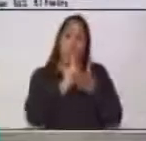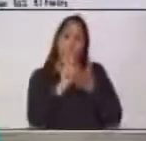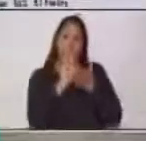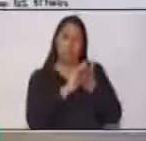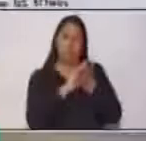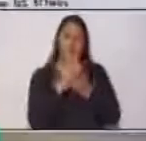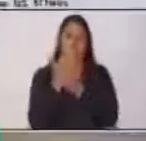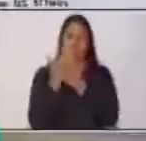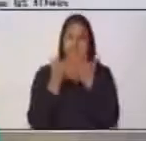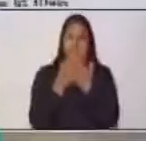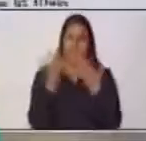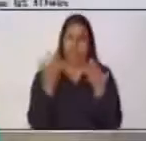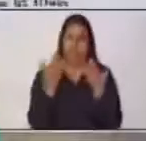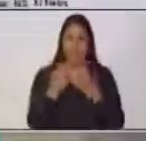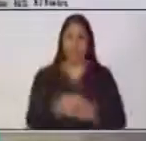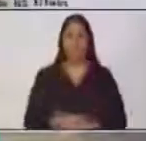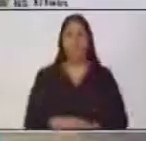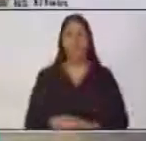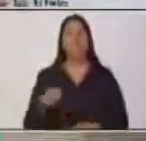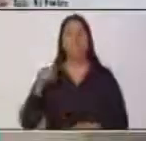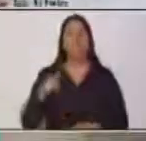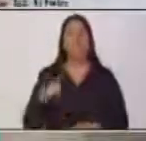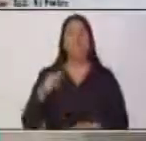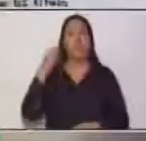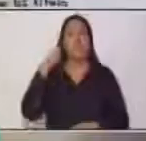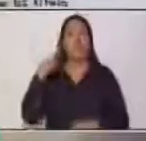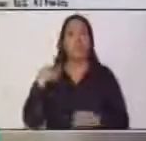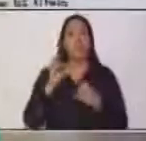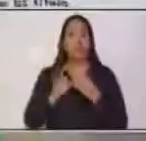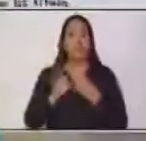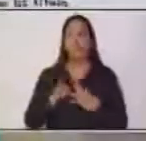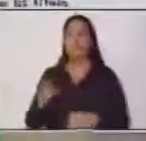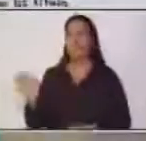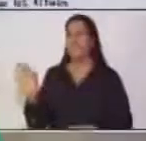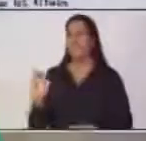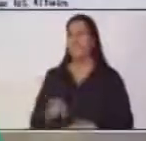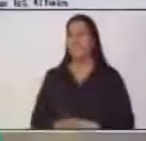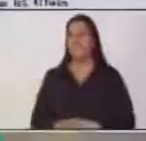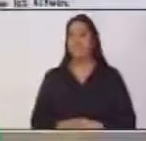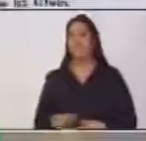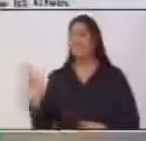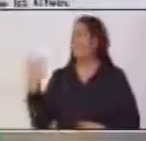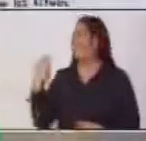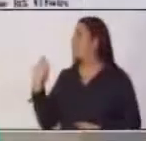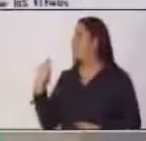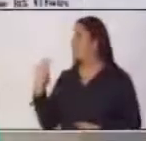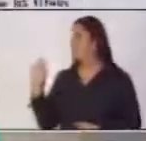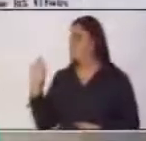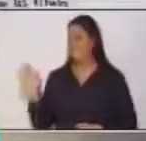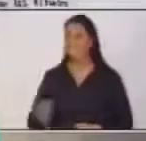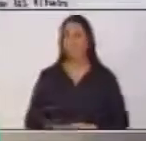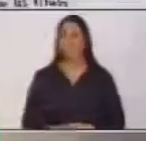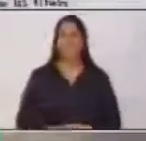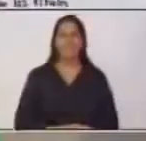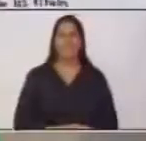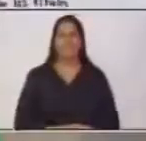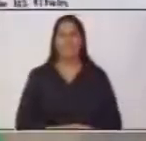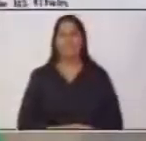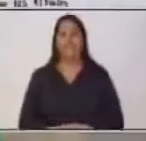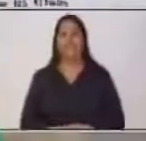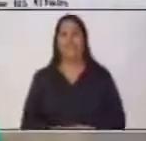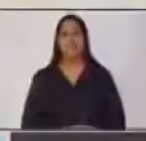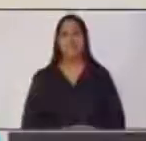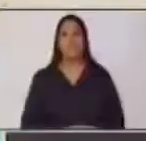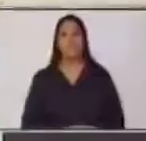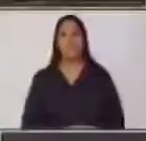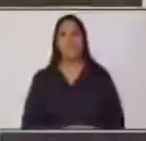sus manos. Y en esta oportunidad nos acompaña en la interpretación de Lengua de Señas, Ruth. Muchas gracias, Ruth. Muy